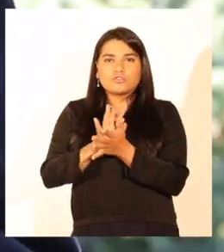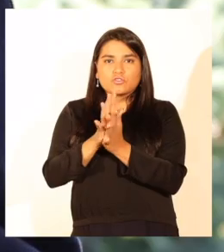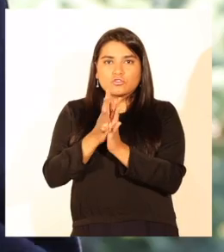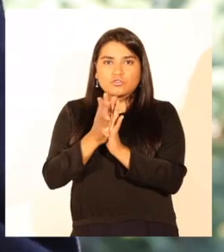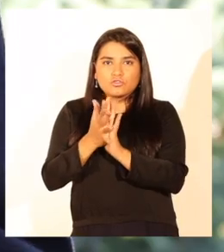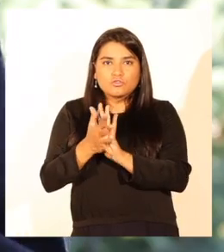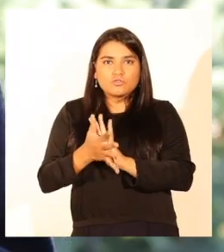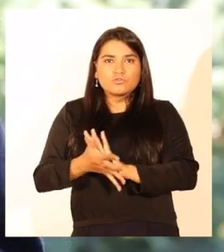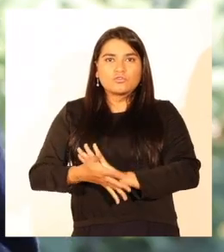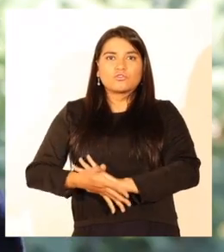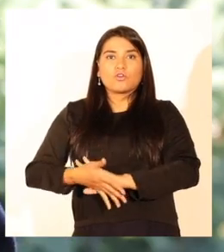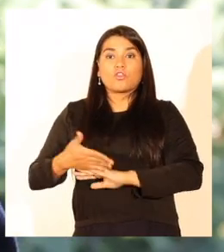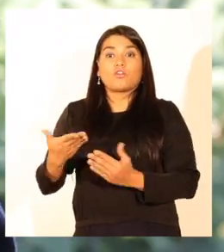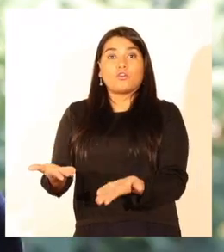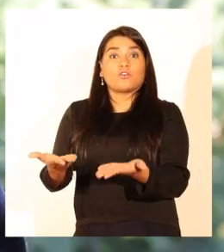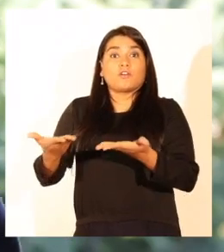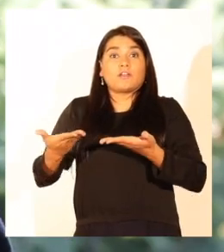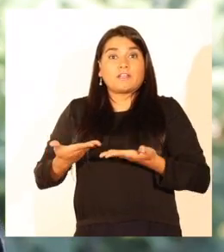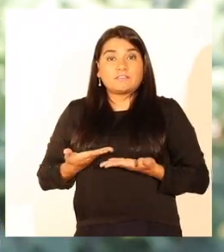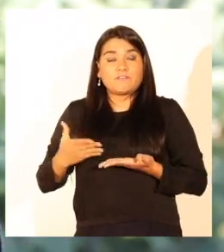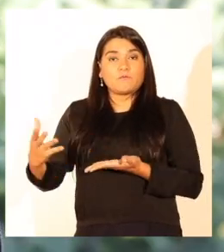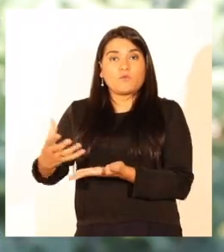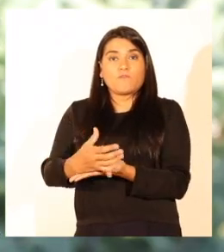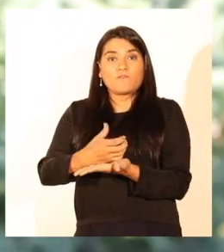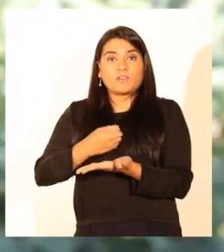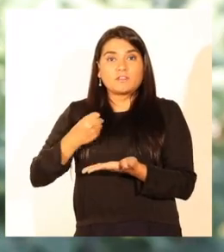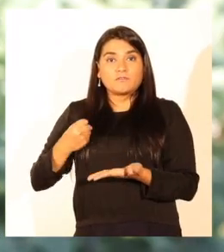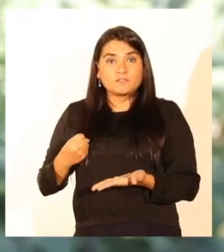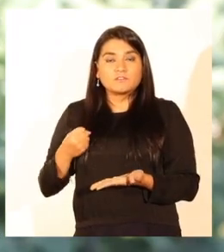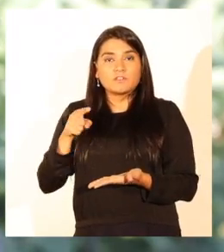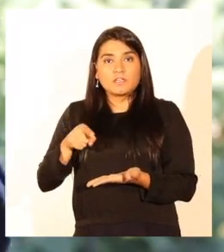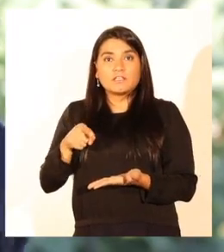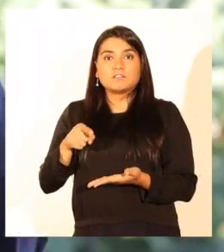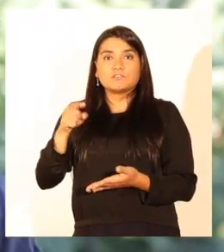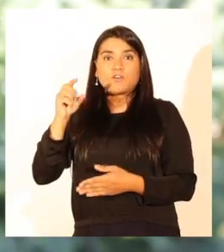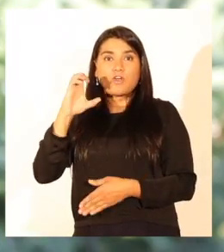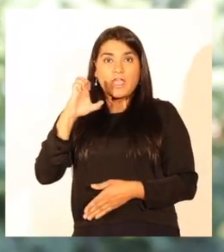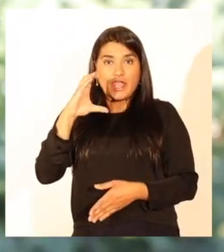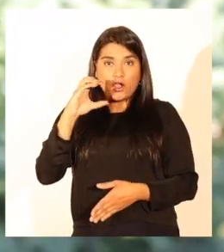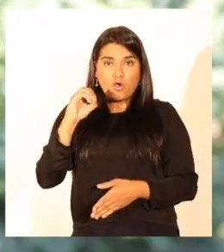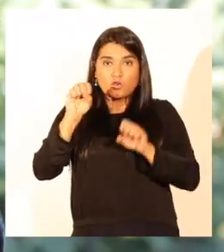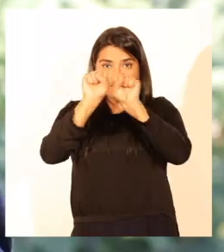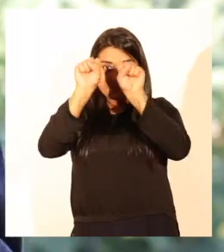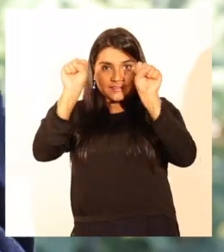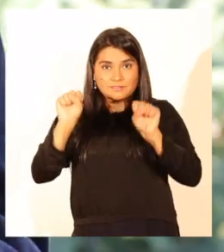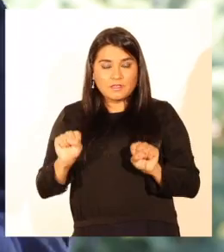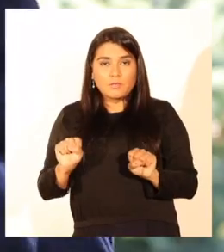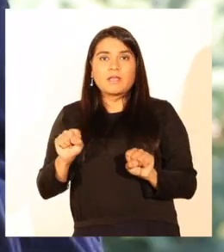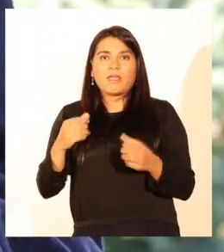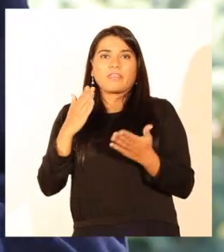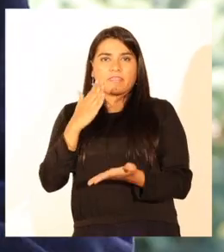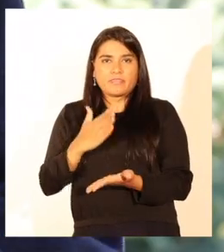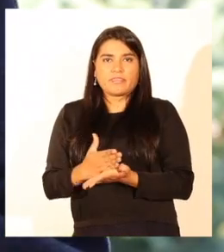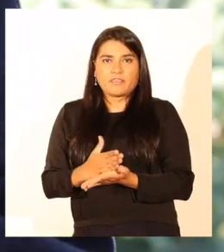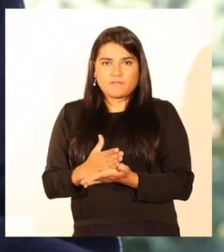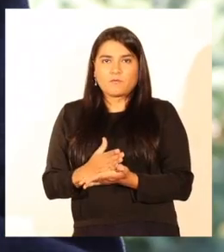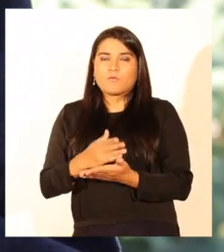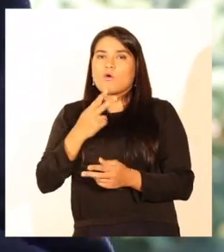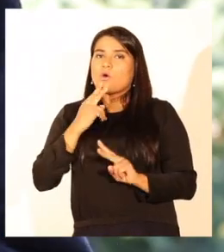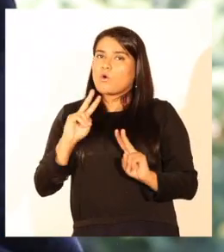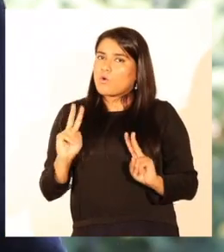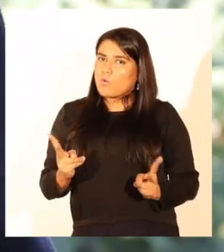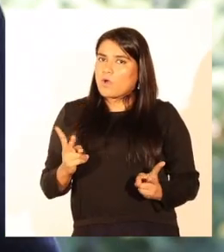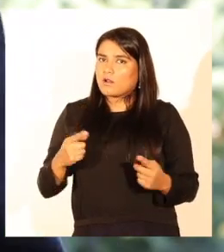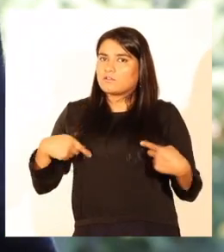que recibimos, digamos, los beneficios de esos ecosistemas, debemos de alguna manera